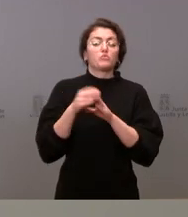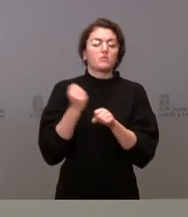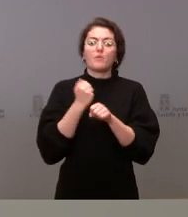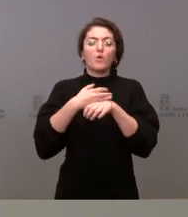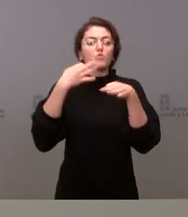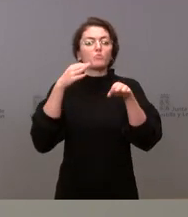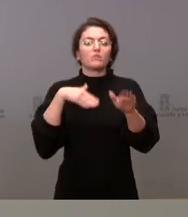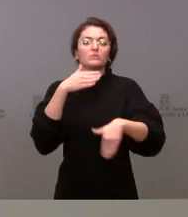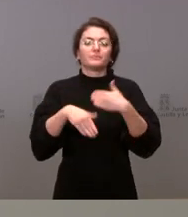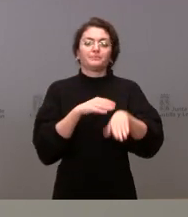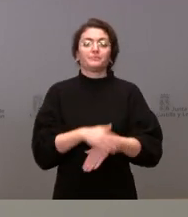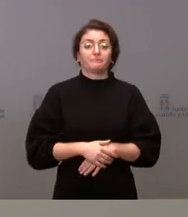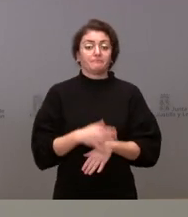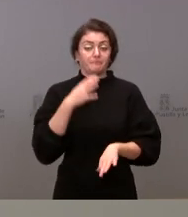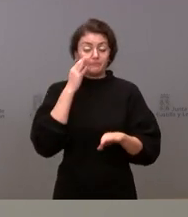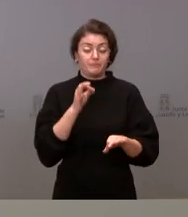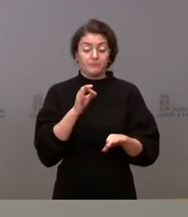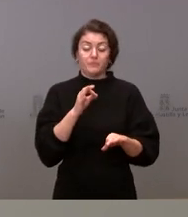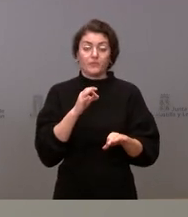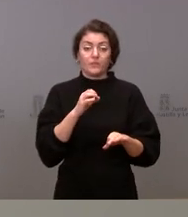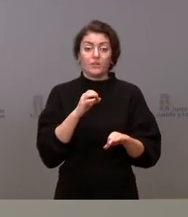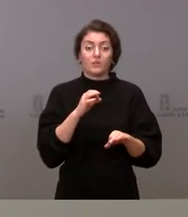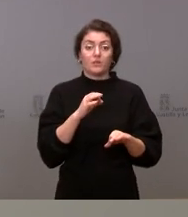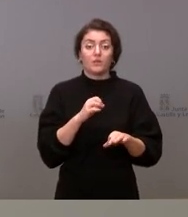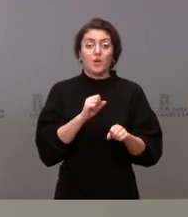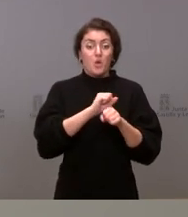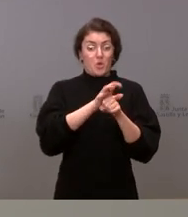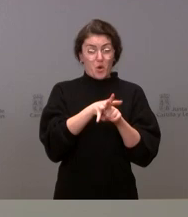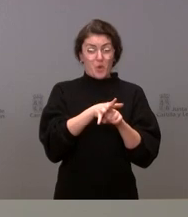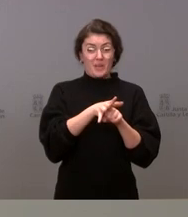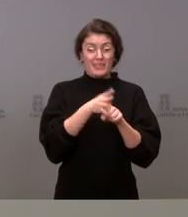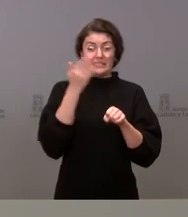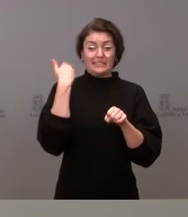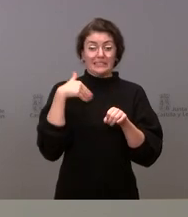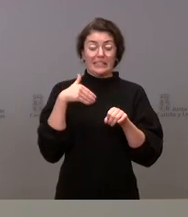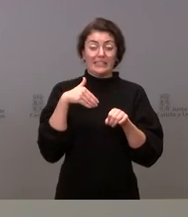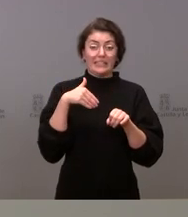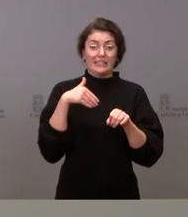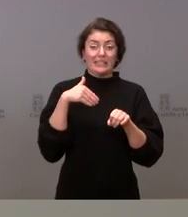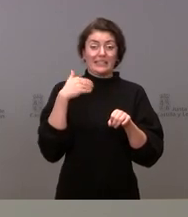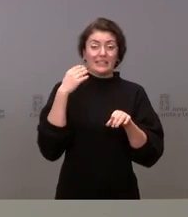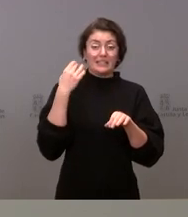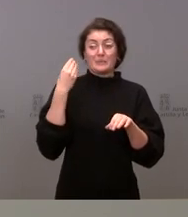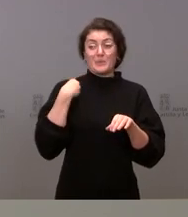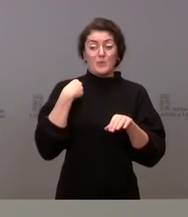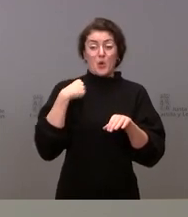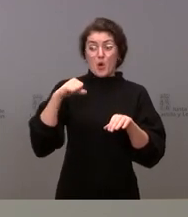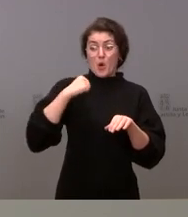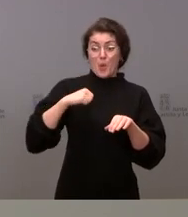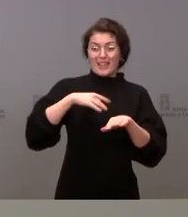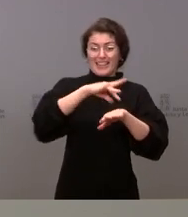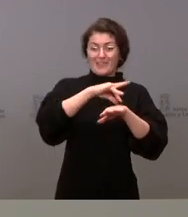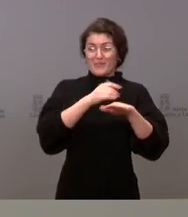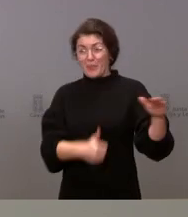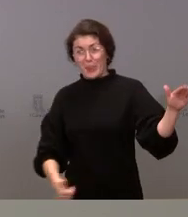el COVID ha perdido fuerza en cuanto a ser el virus predominante dentro de dentro de de las enfermedades